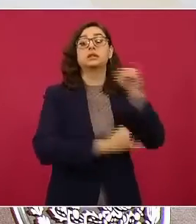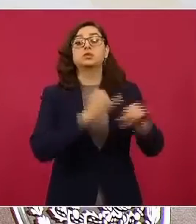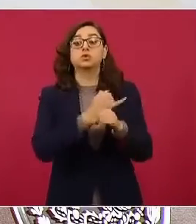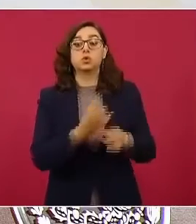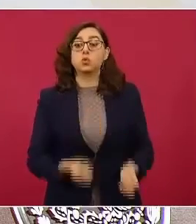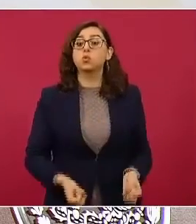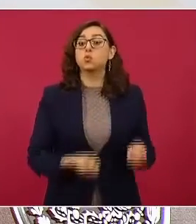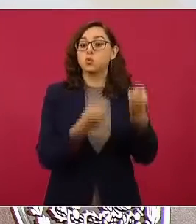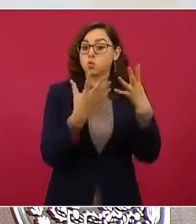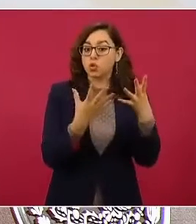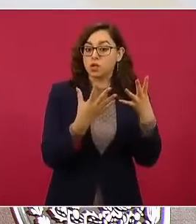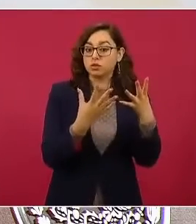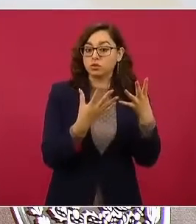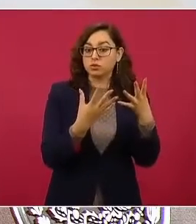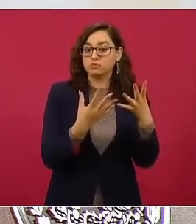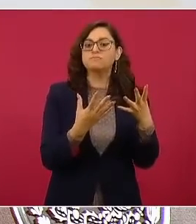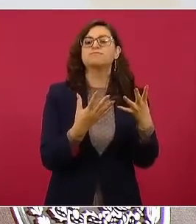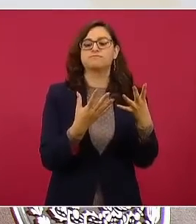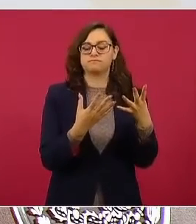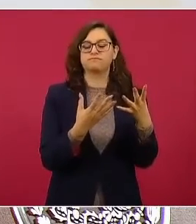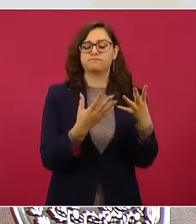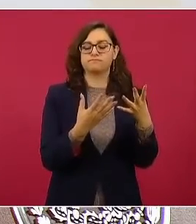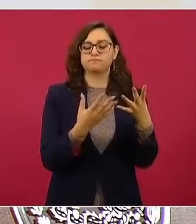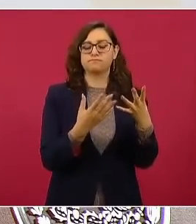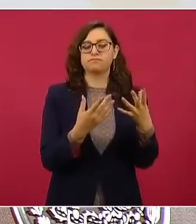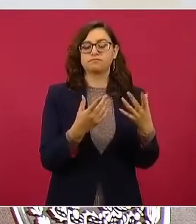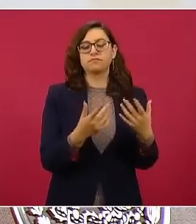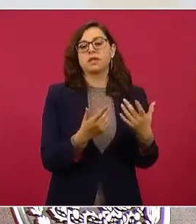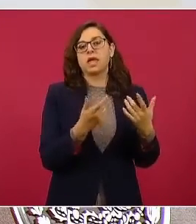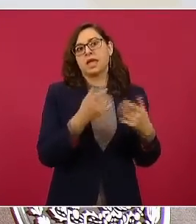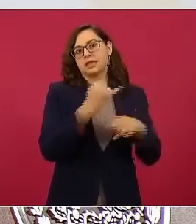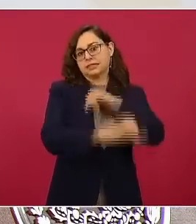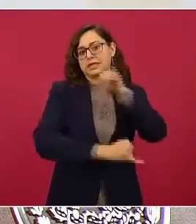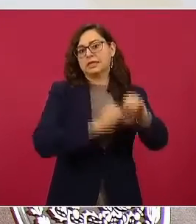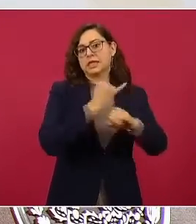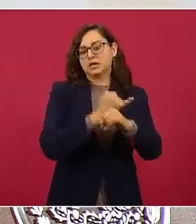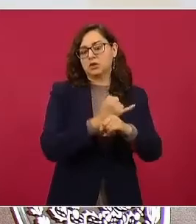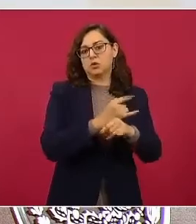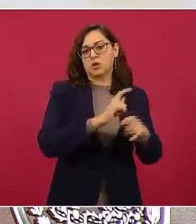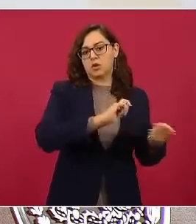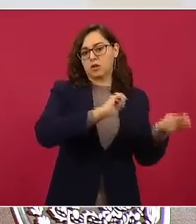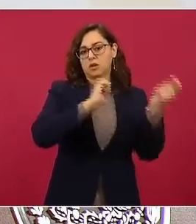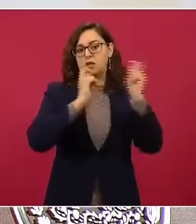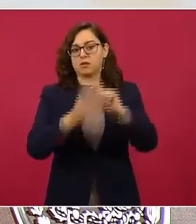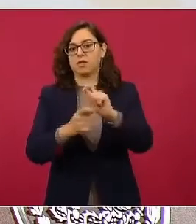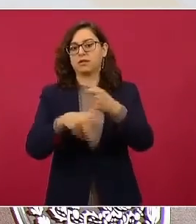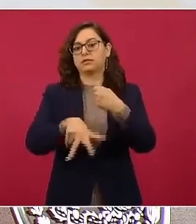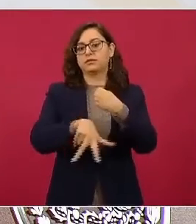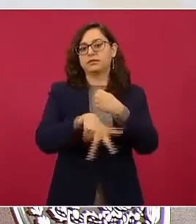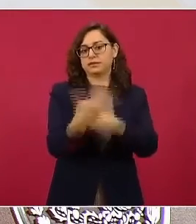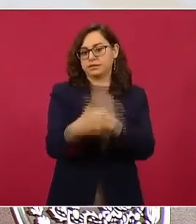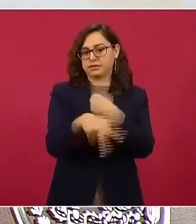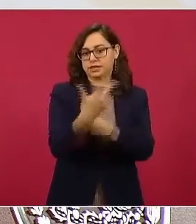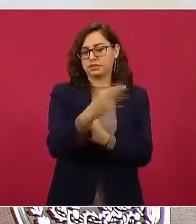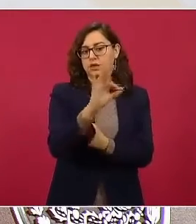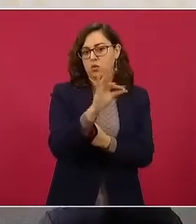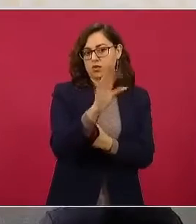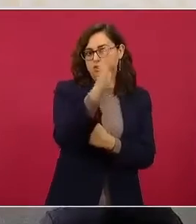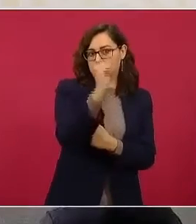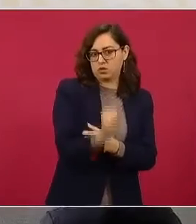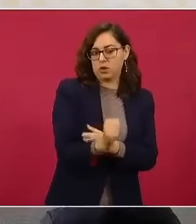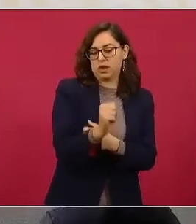fue convertido a litros y a pesos mexicanos de 13 pesos con 49